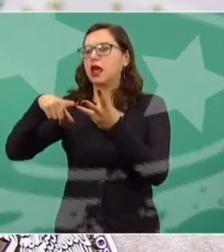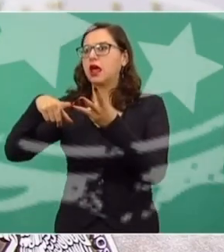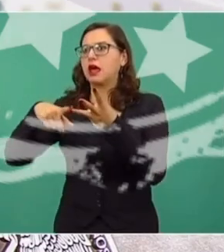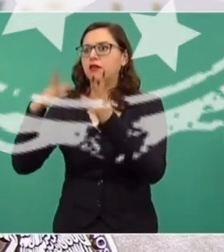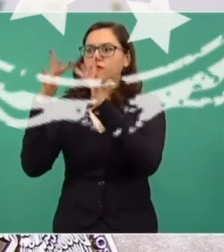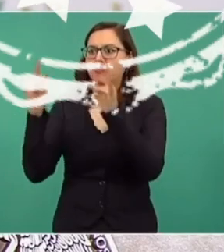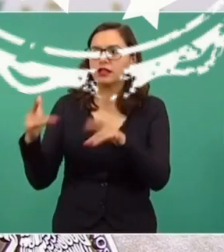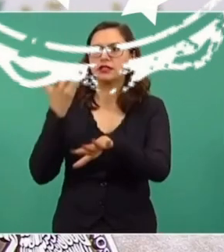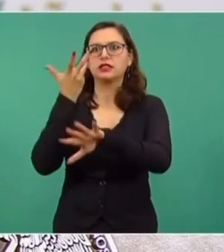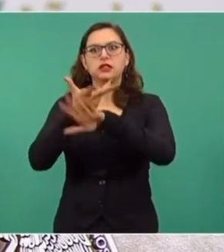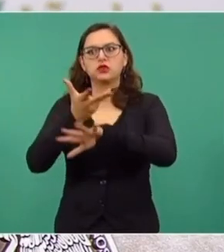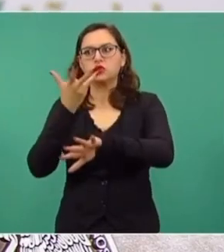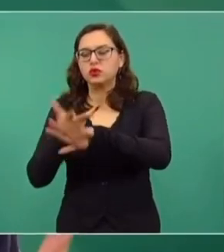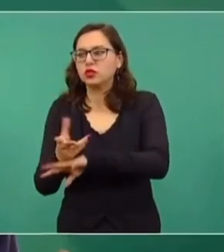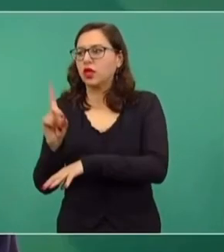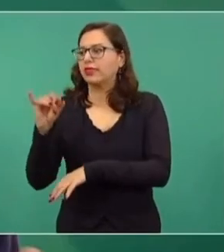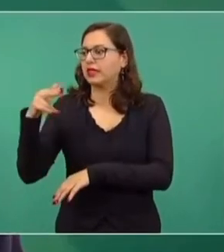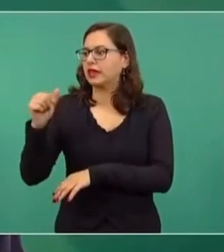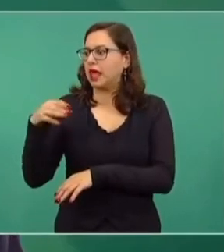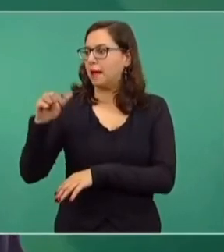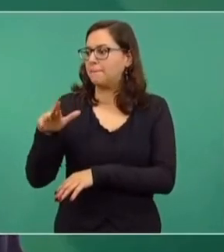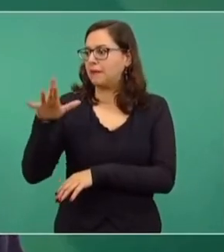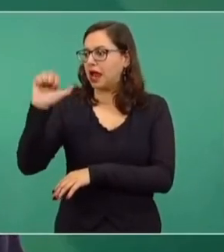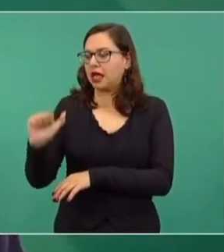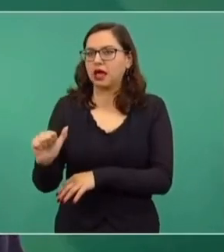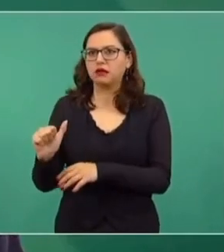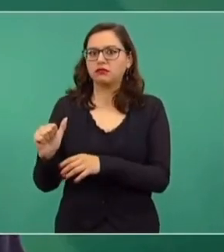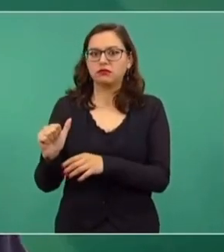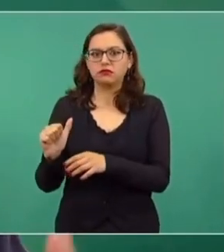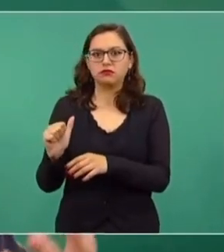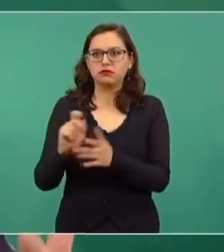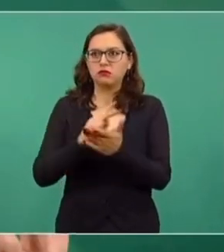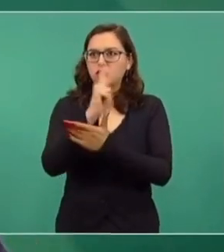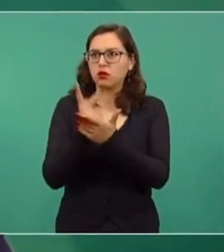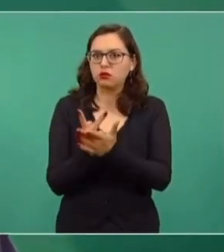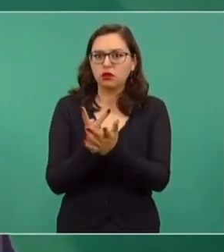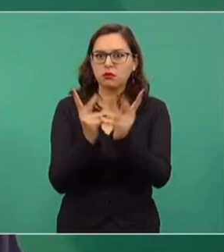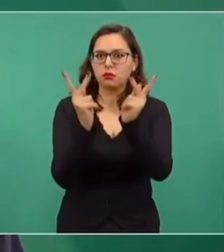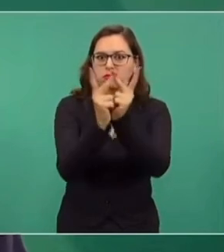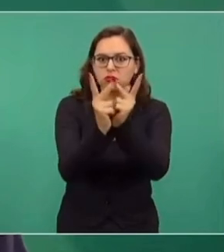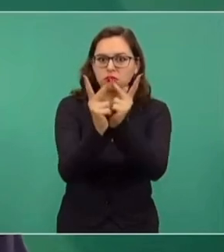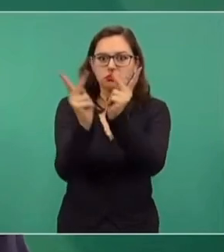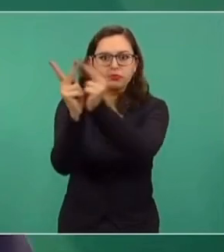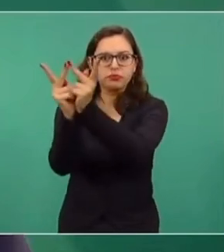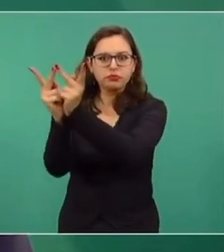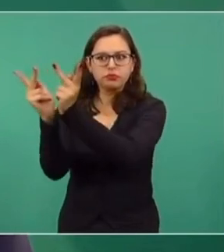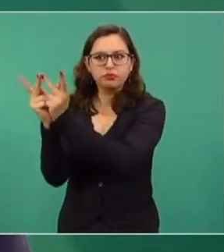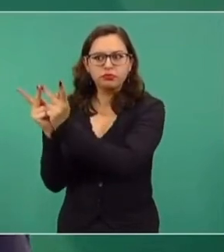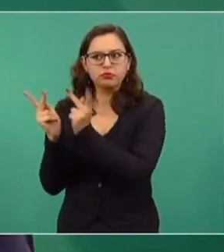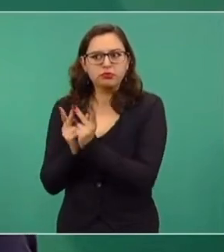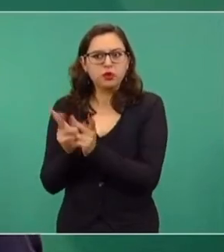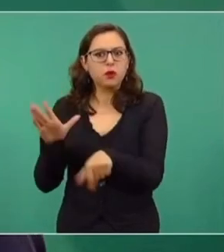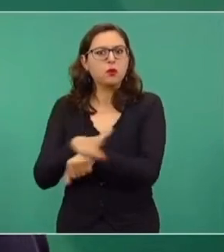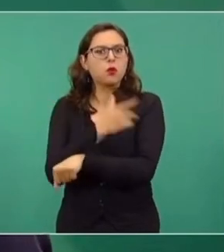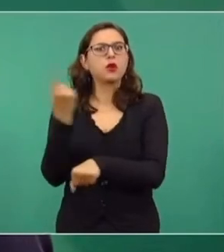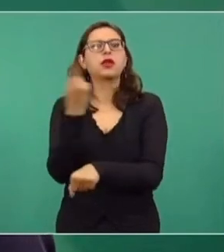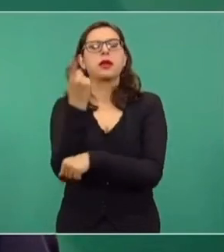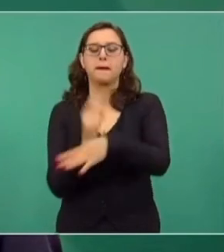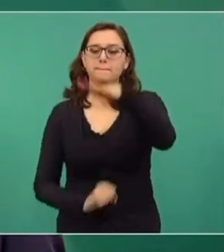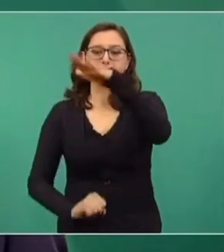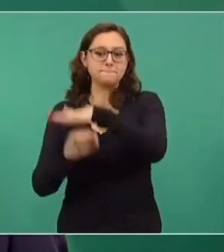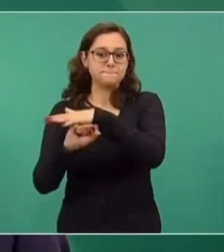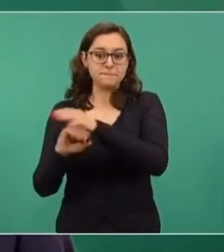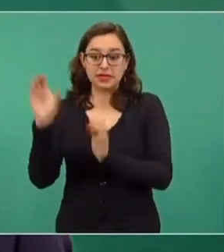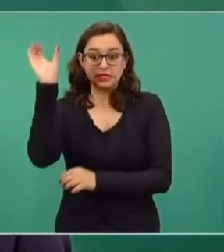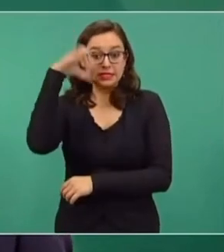Porque todos los países que atendemos científicamente la pandemia seguimos criterios científicos y se ha identificado